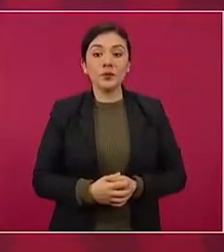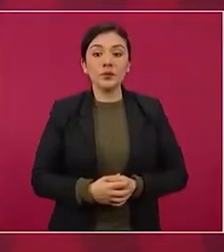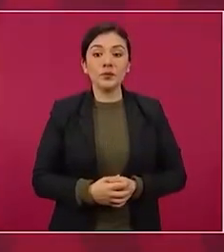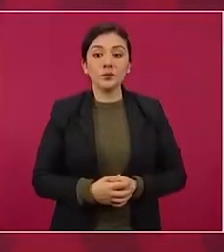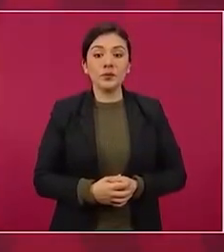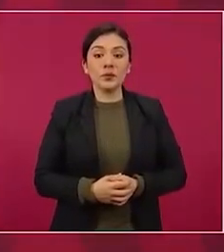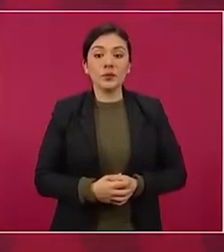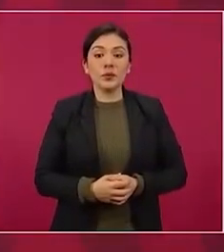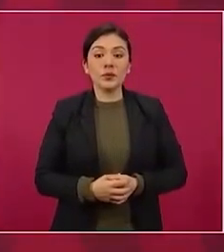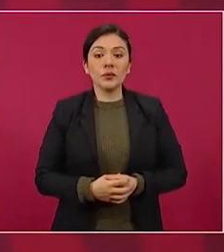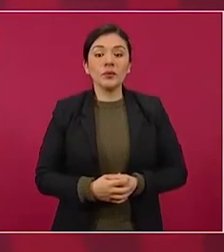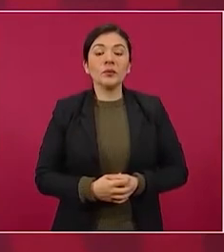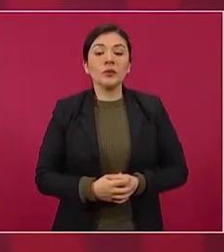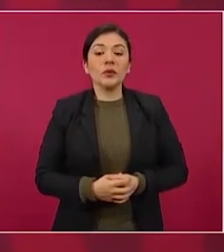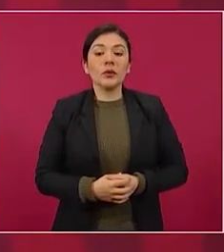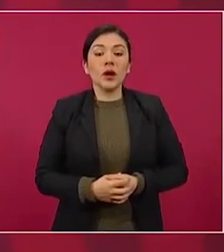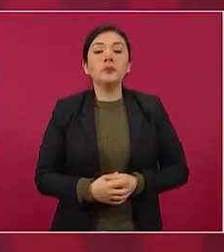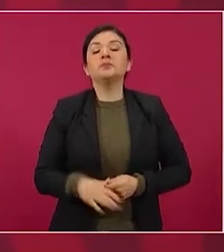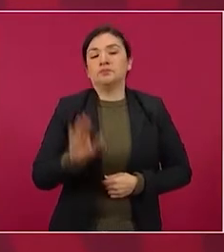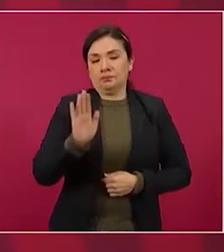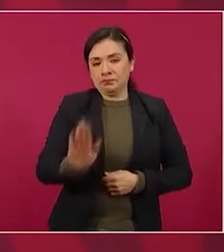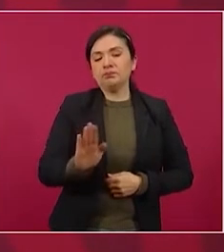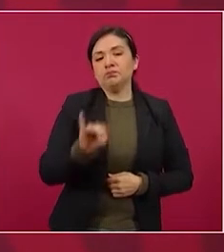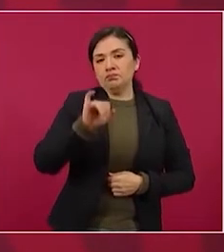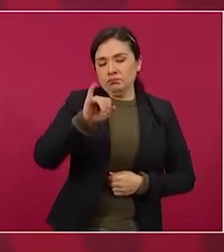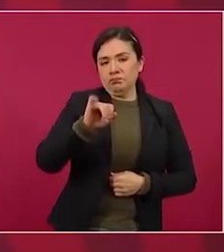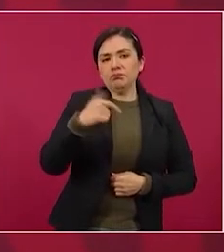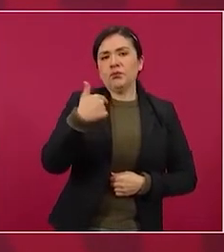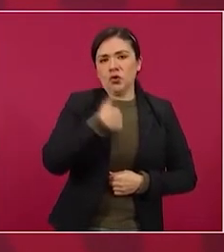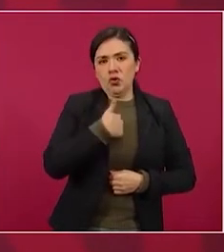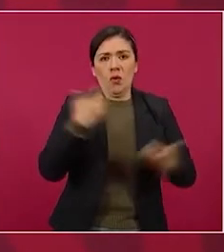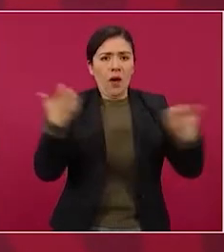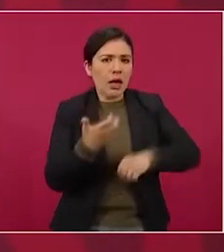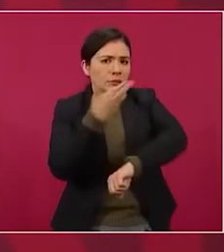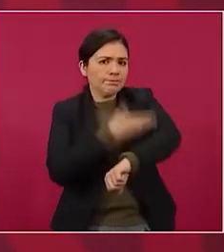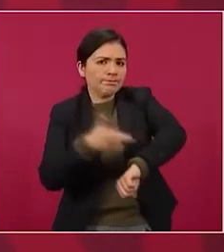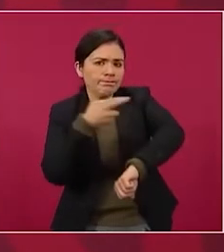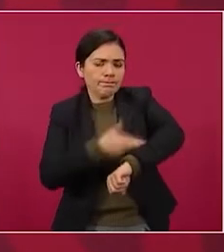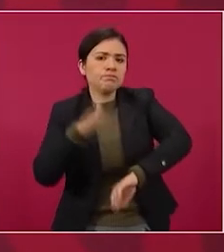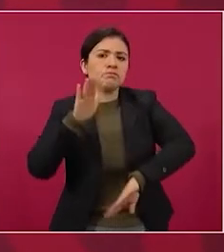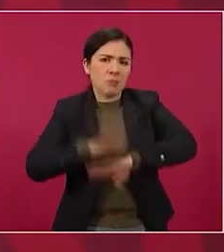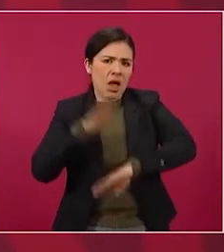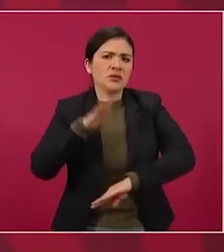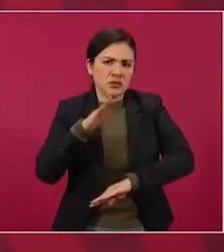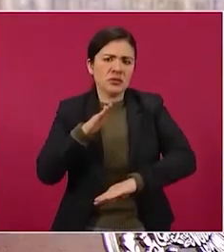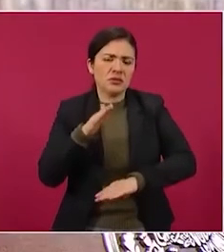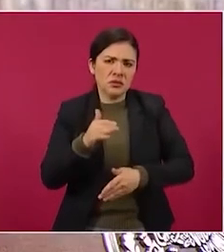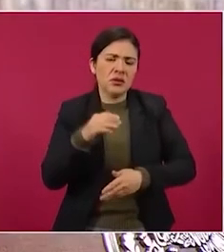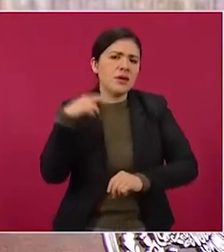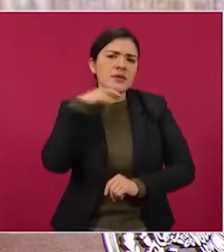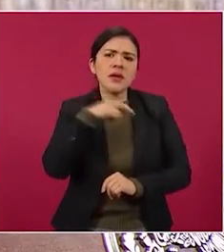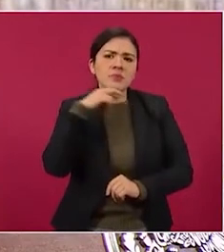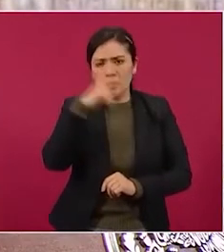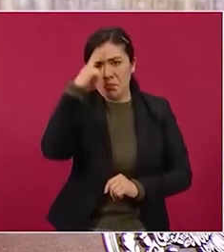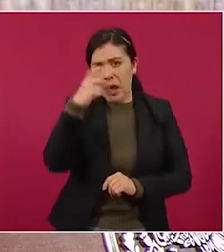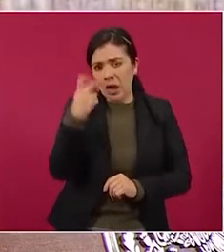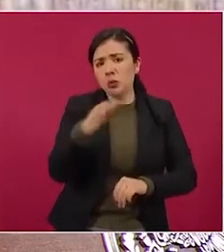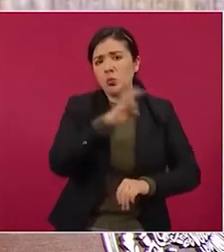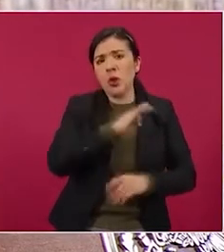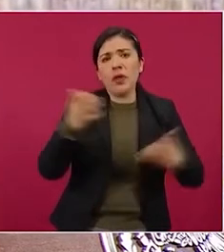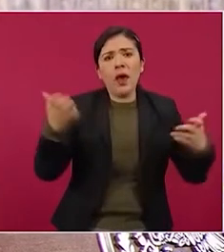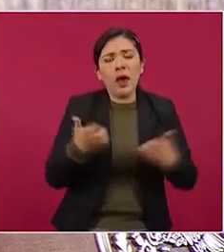vamos a facilitar trámites para que se lleve a cabo